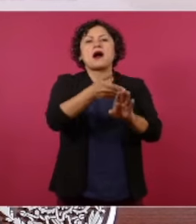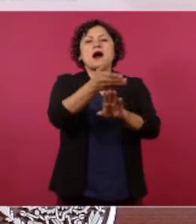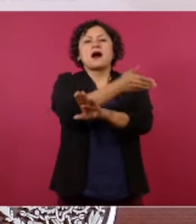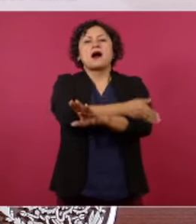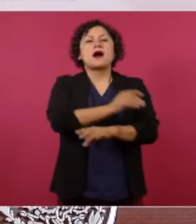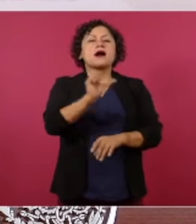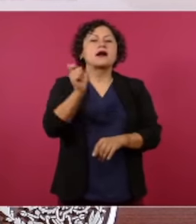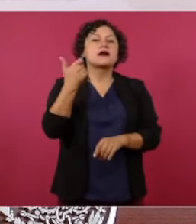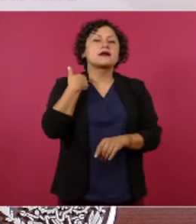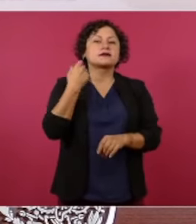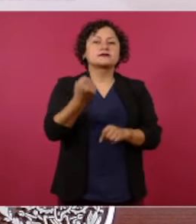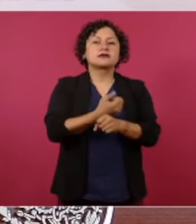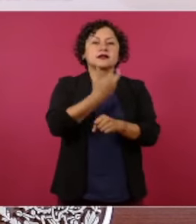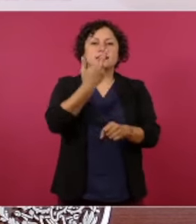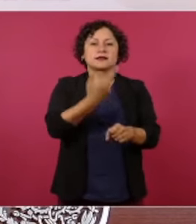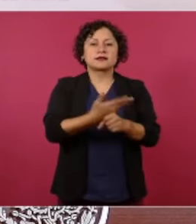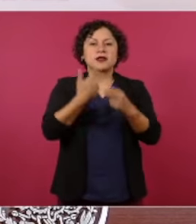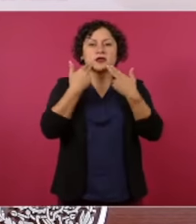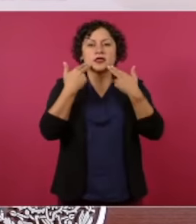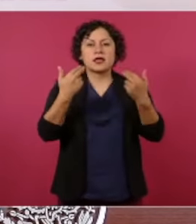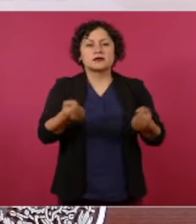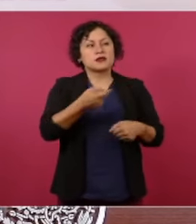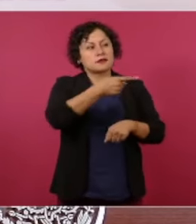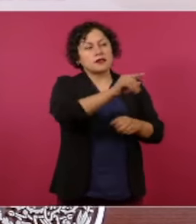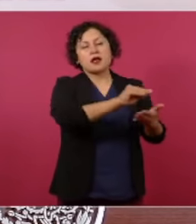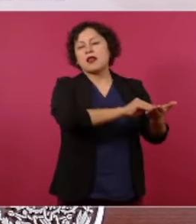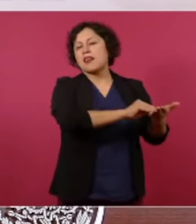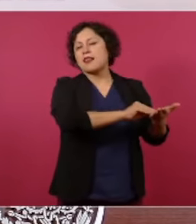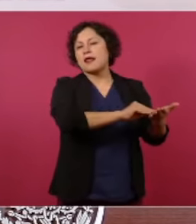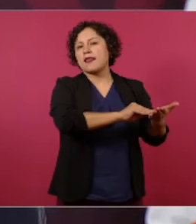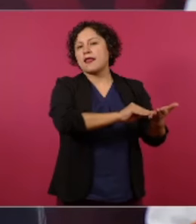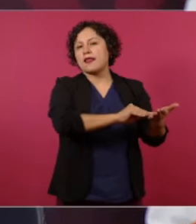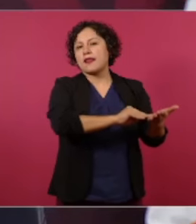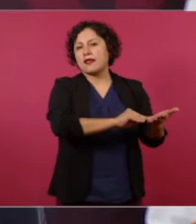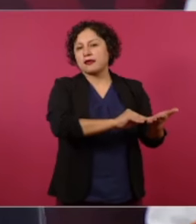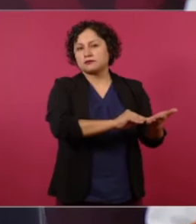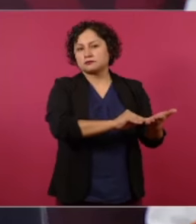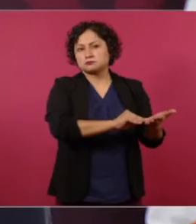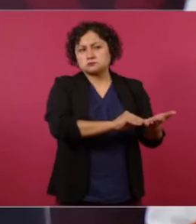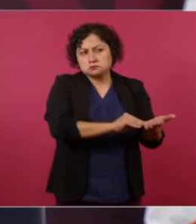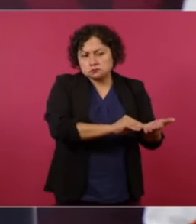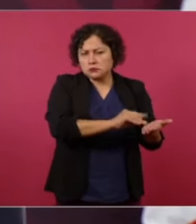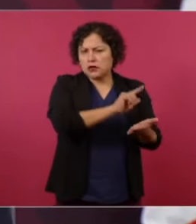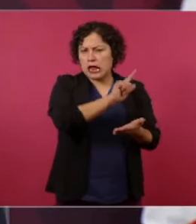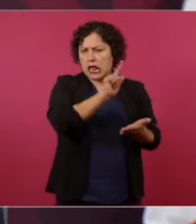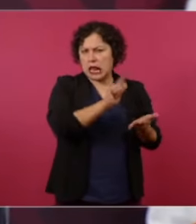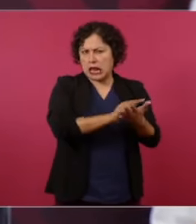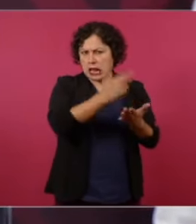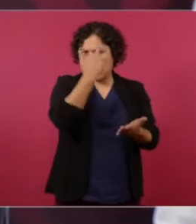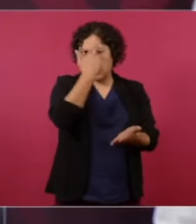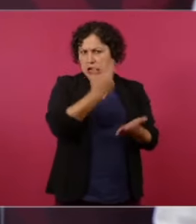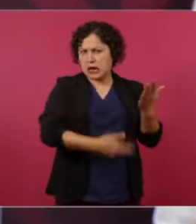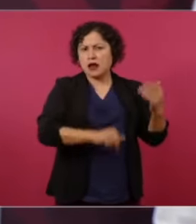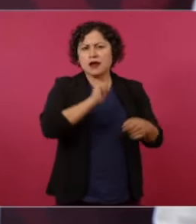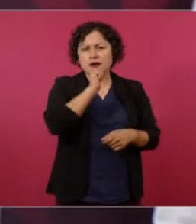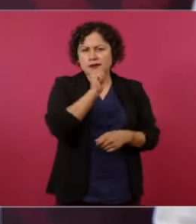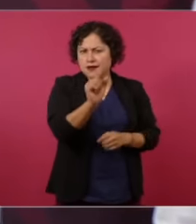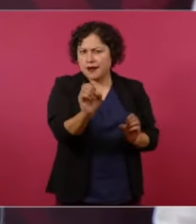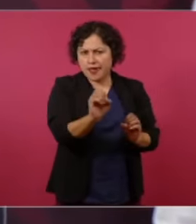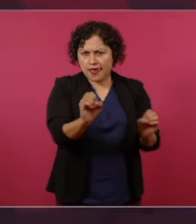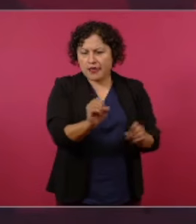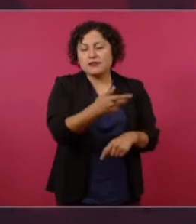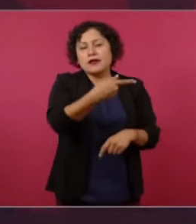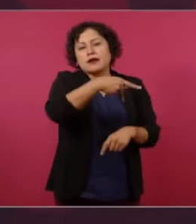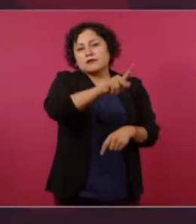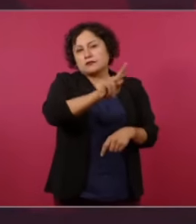nada más que era injusto, inmoral. Tal como un